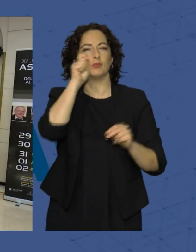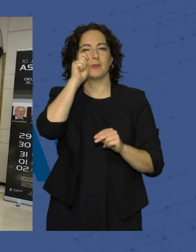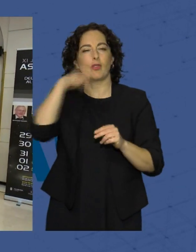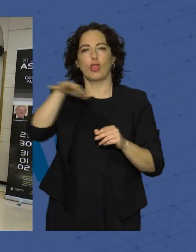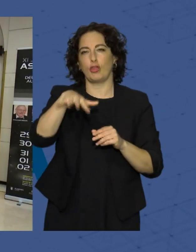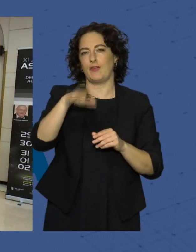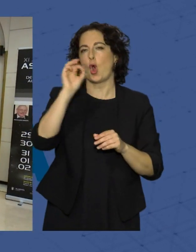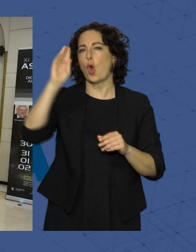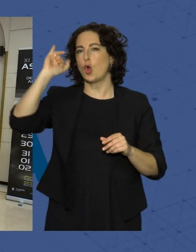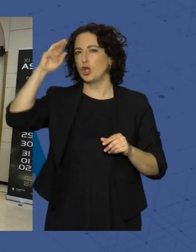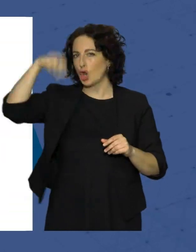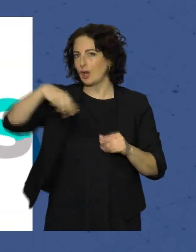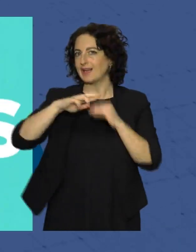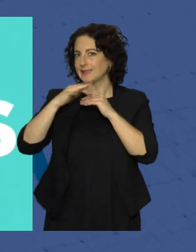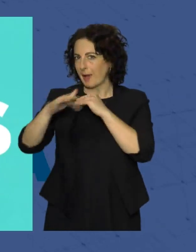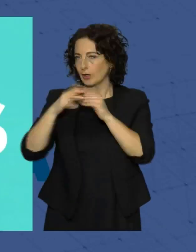de Orión en Retamar.